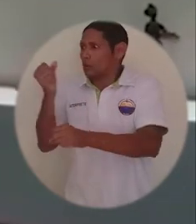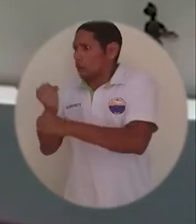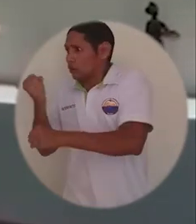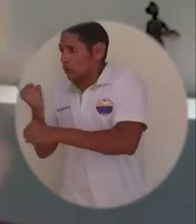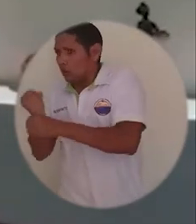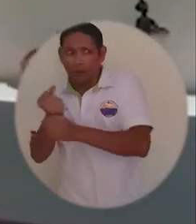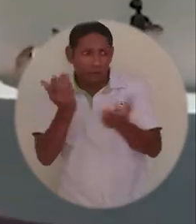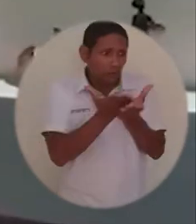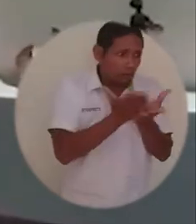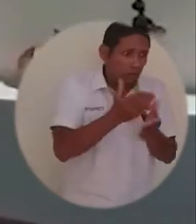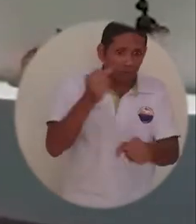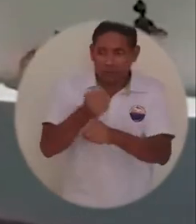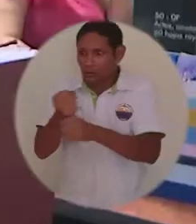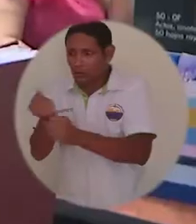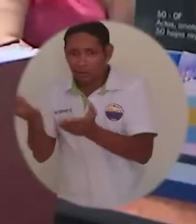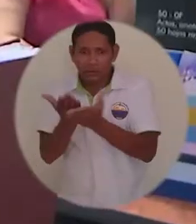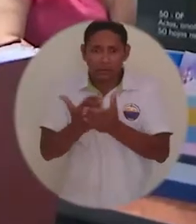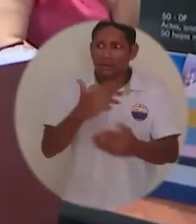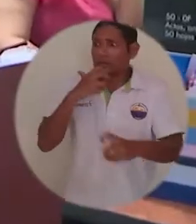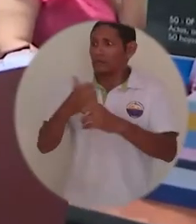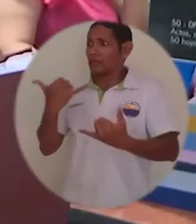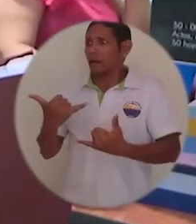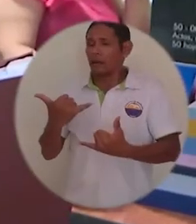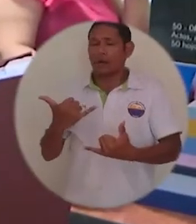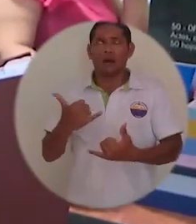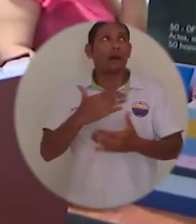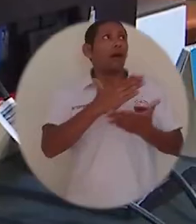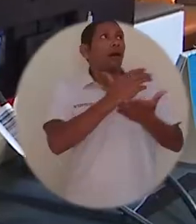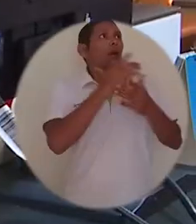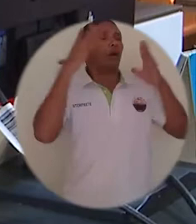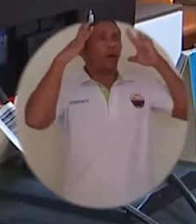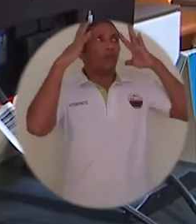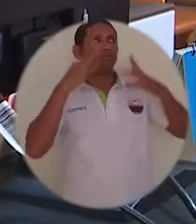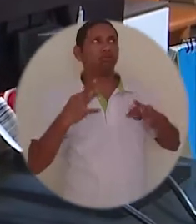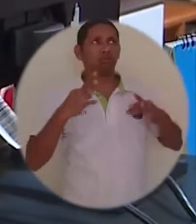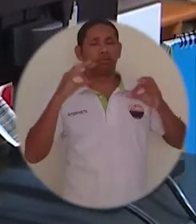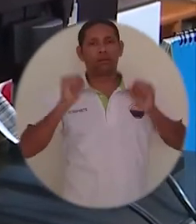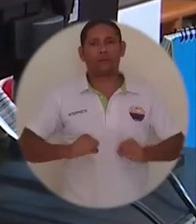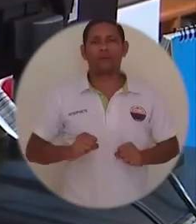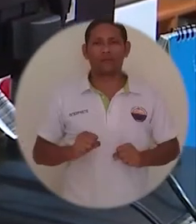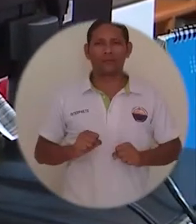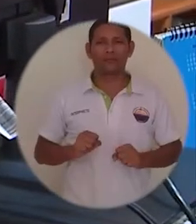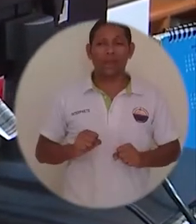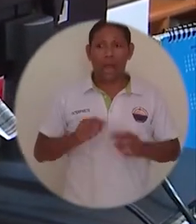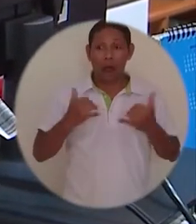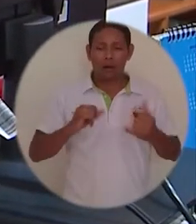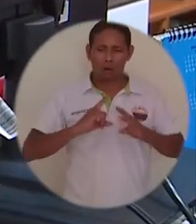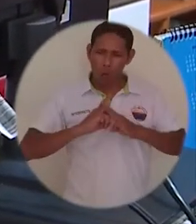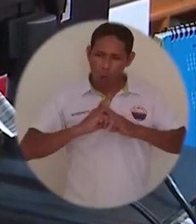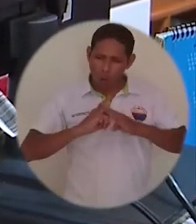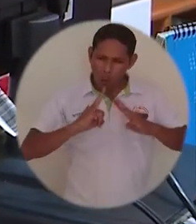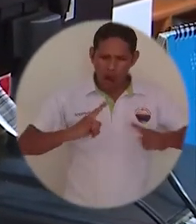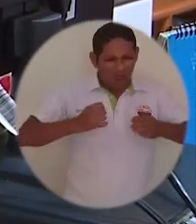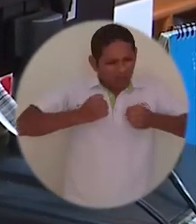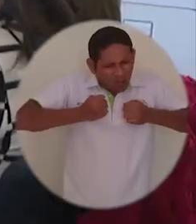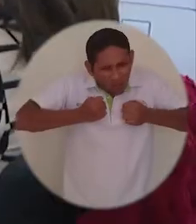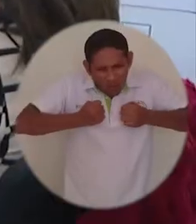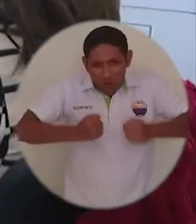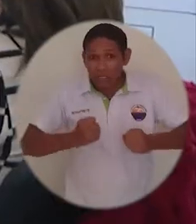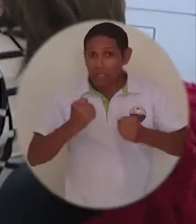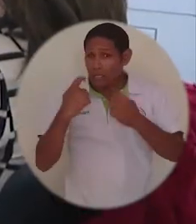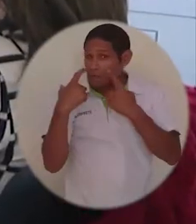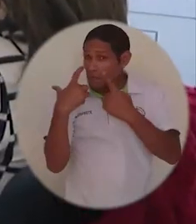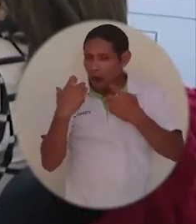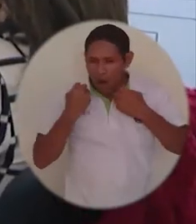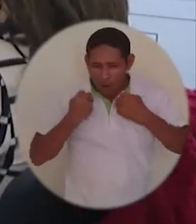que elaboran y se pagan su propio semestre. Durante la presente administración, esta Casa de Estudios Superiores ha